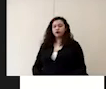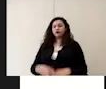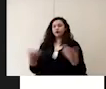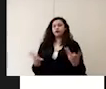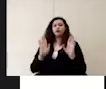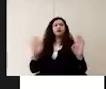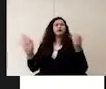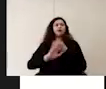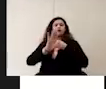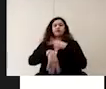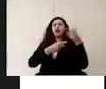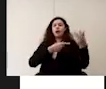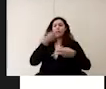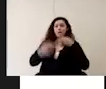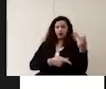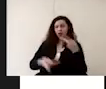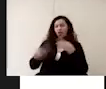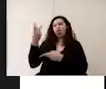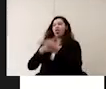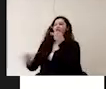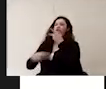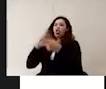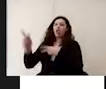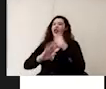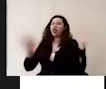estarlos prestando entre alumnos